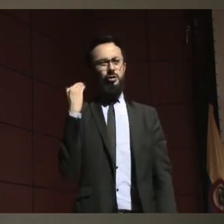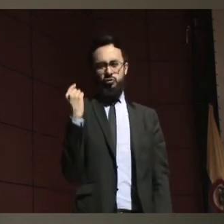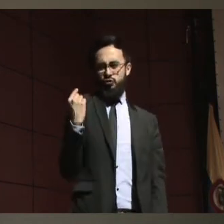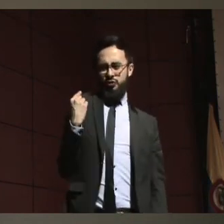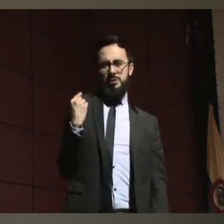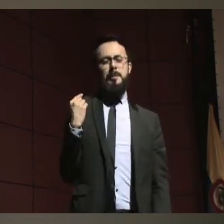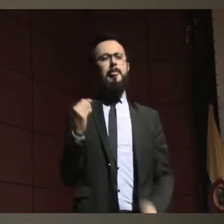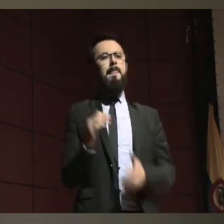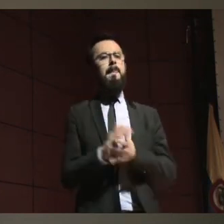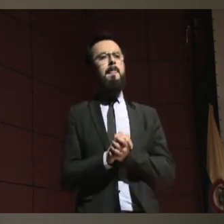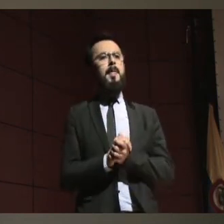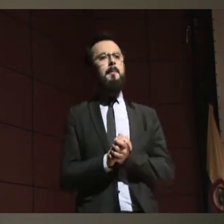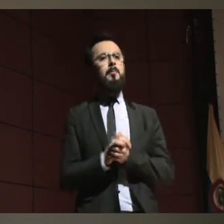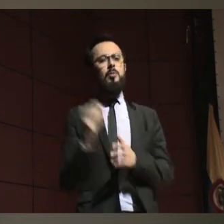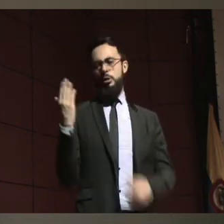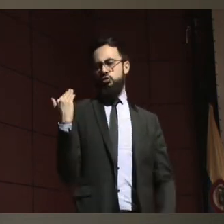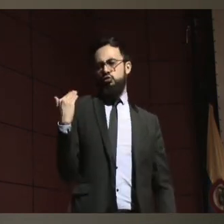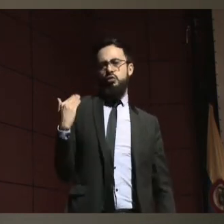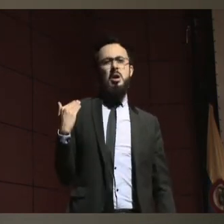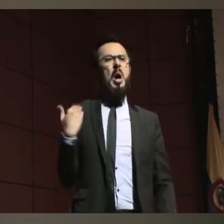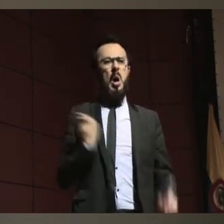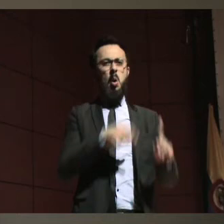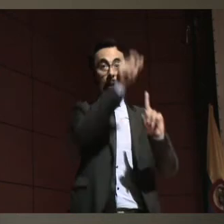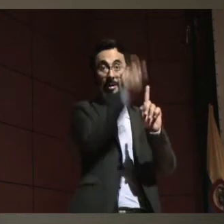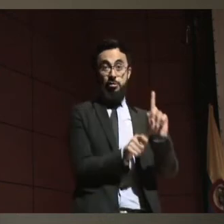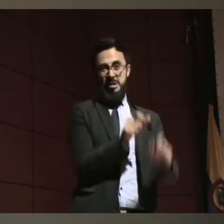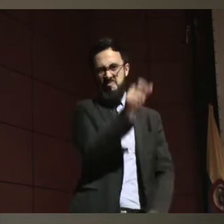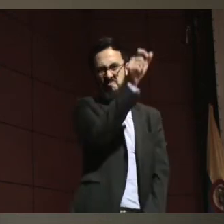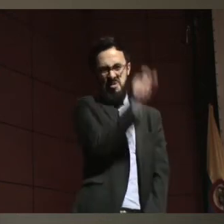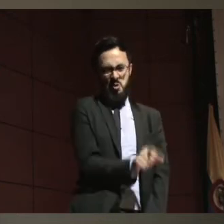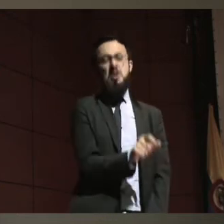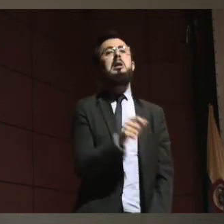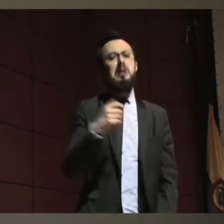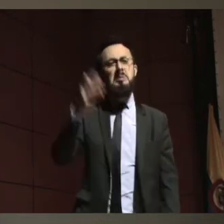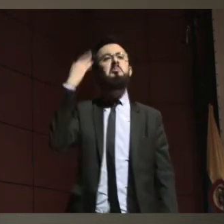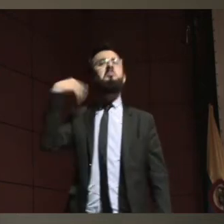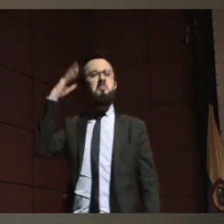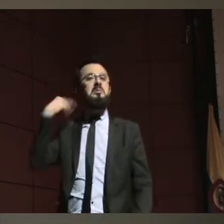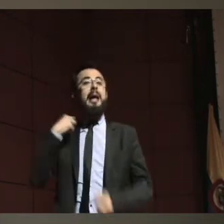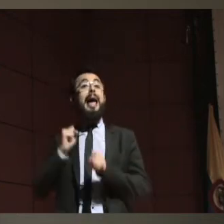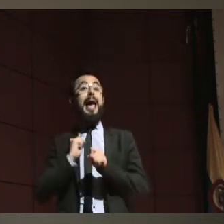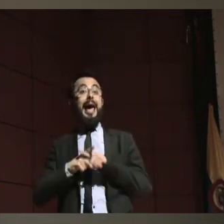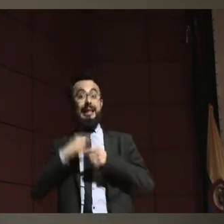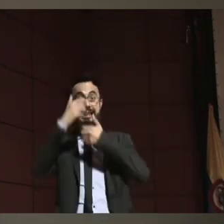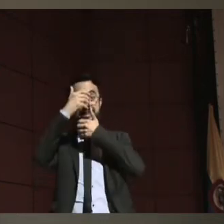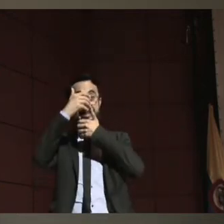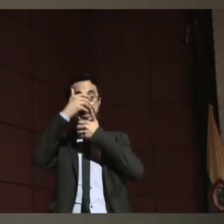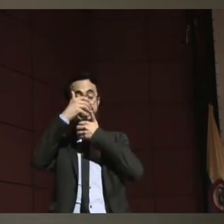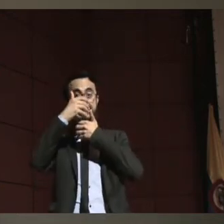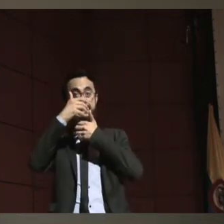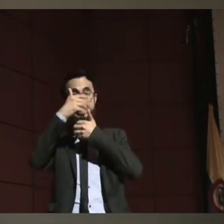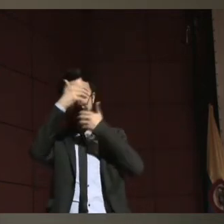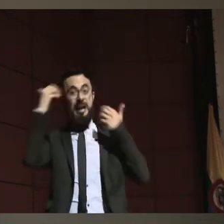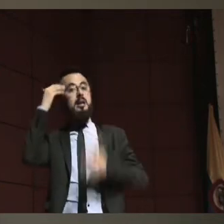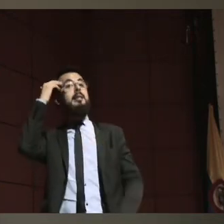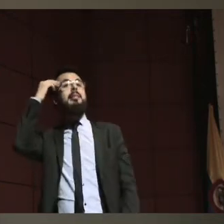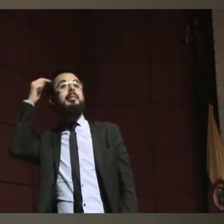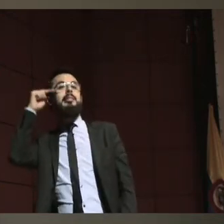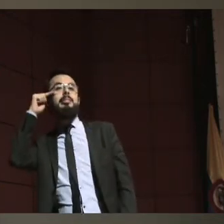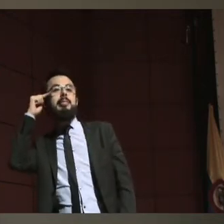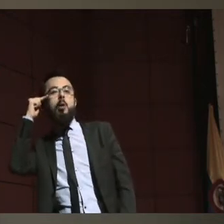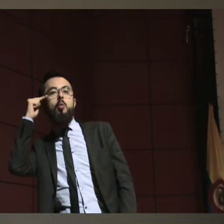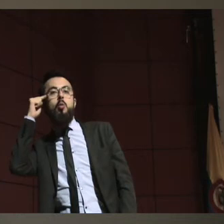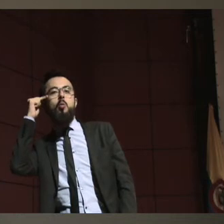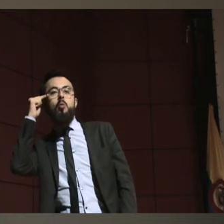a la cual le estamos haciendo seguimiento desde hace mucho tiempo, que es una persona con síndrome de Down,